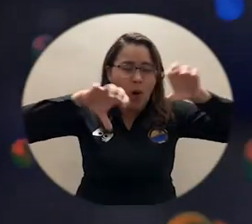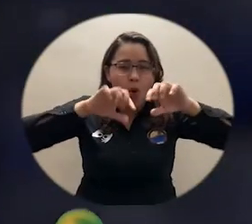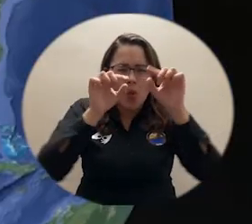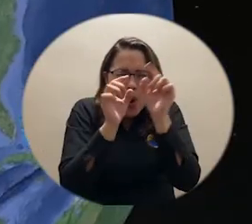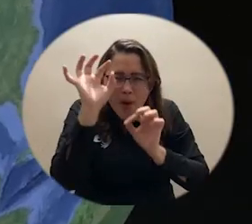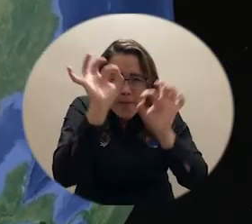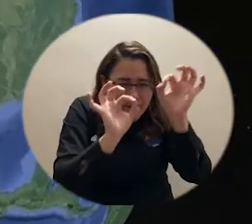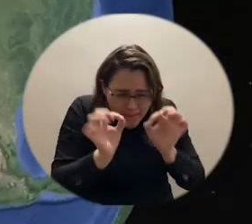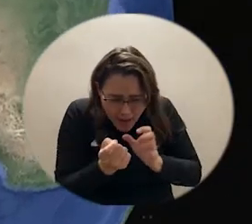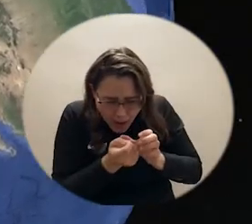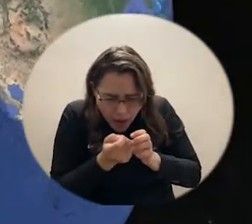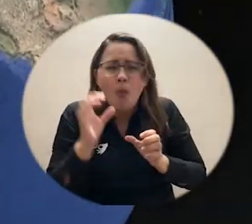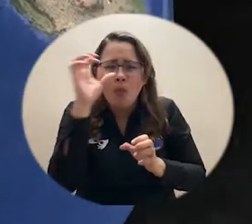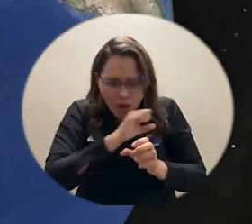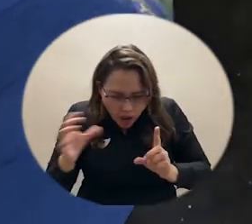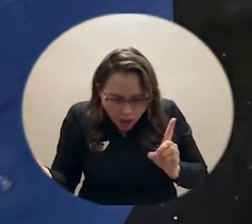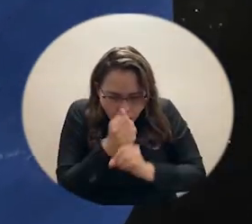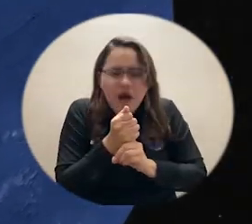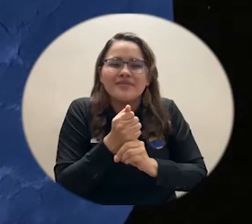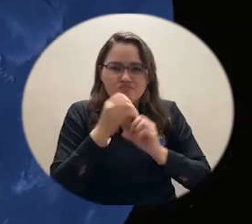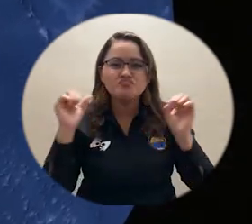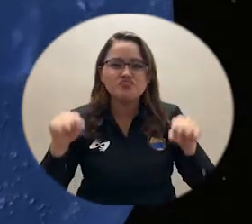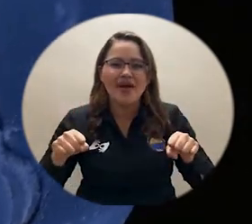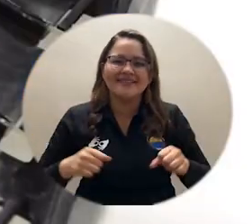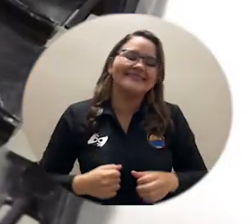ocurre a una distancia relativamente cerca de la Tierra.